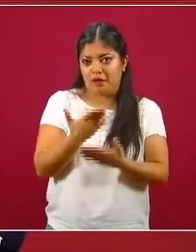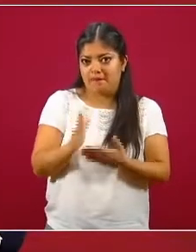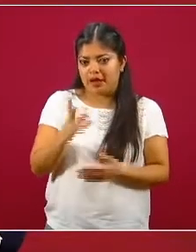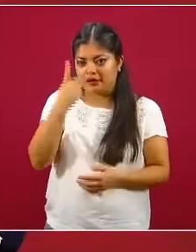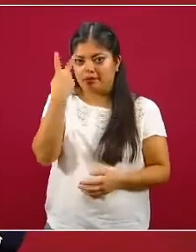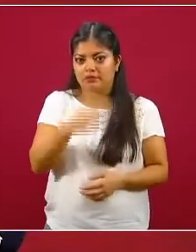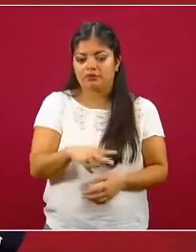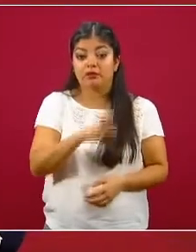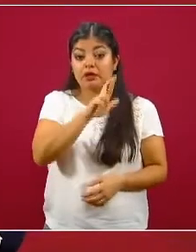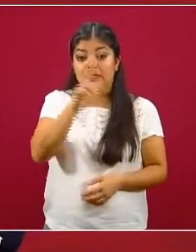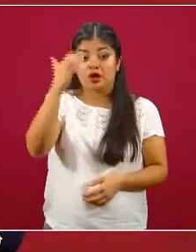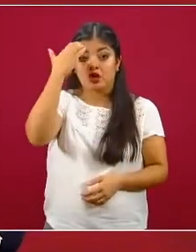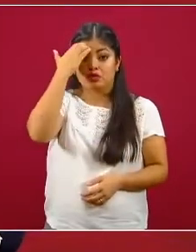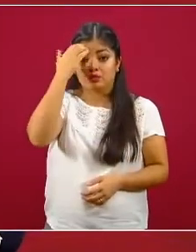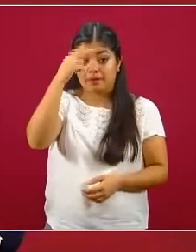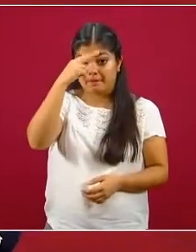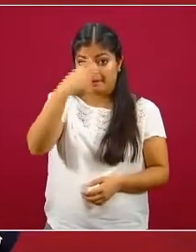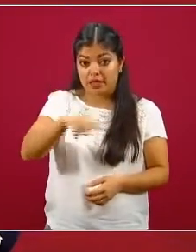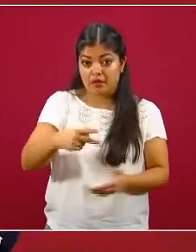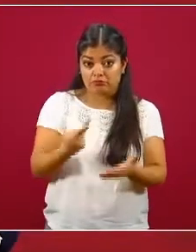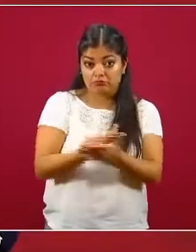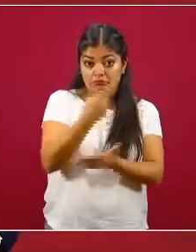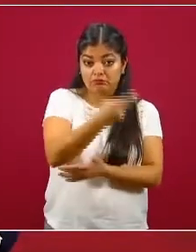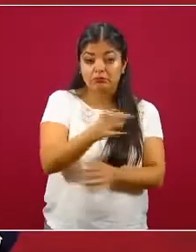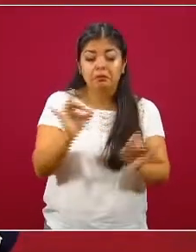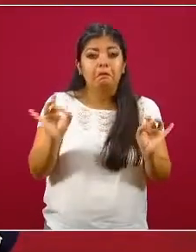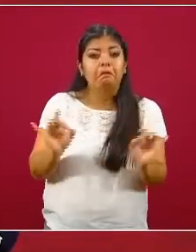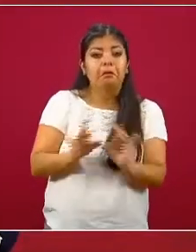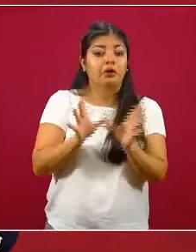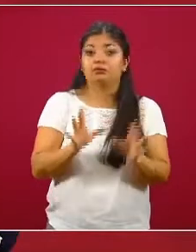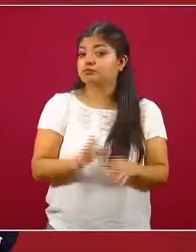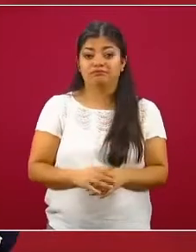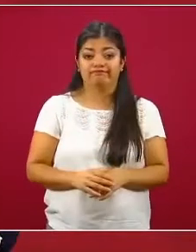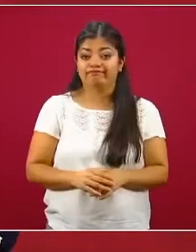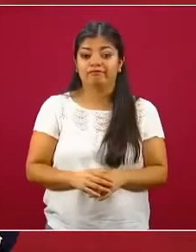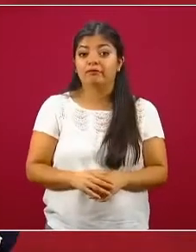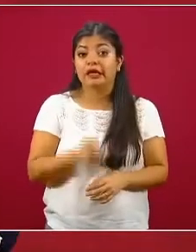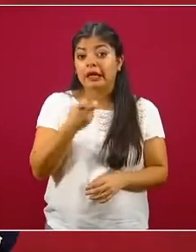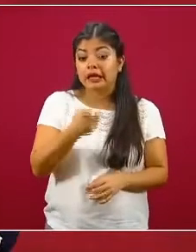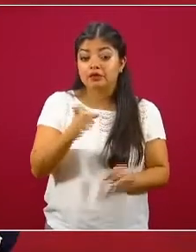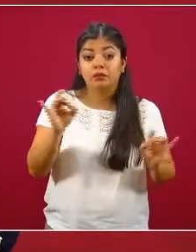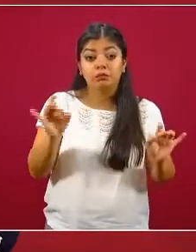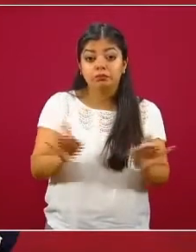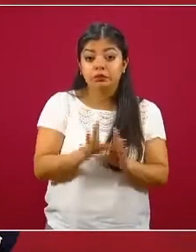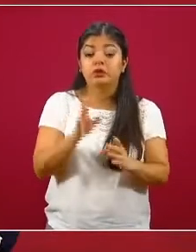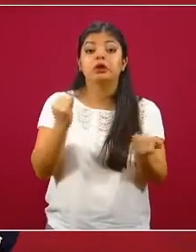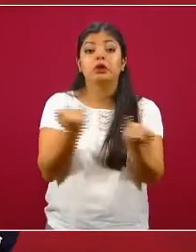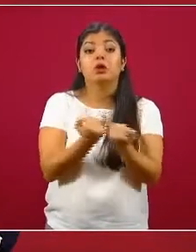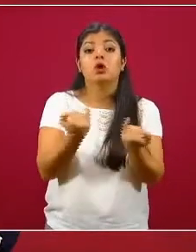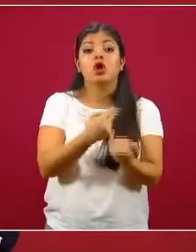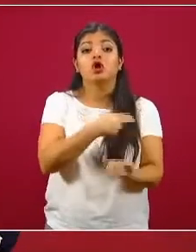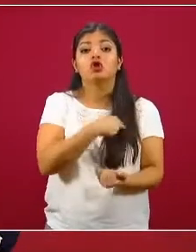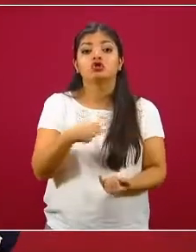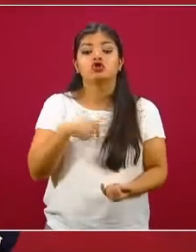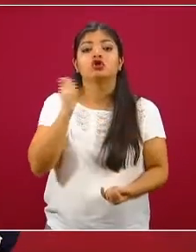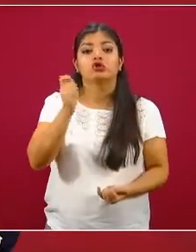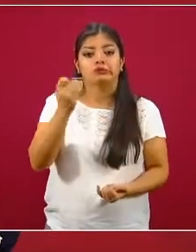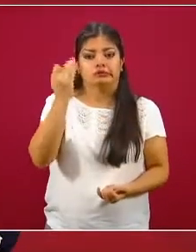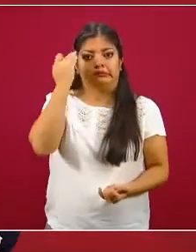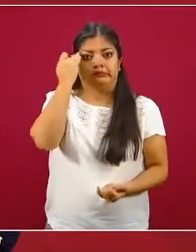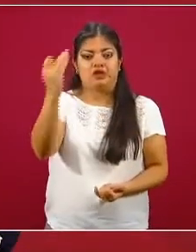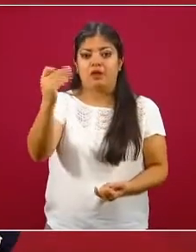Este reconocimiento al país no es casualidad. Y menos aún, es casualidad, no es casualidad que lo entreguemos en momentos tan